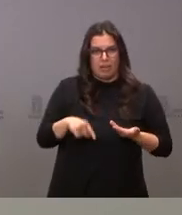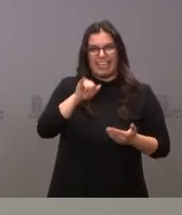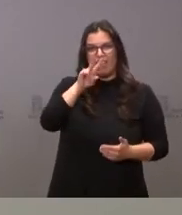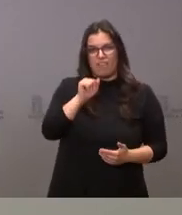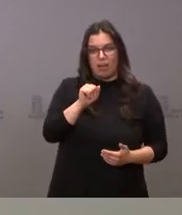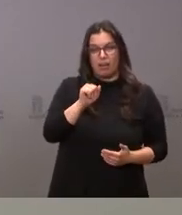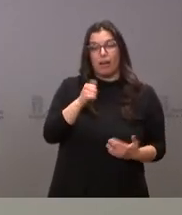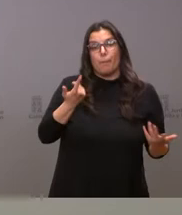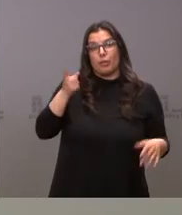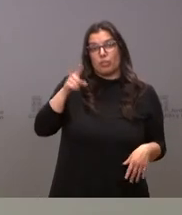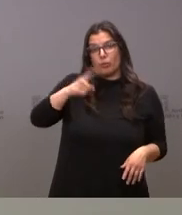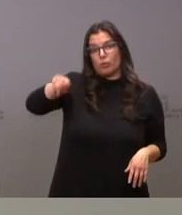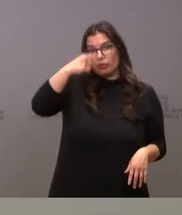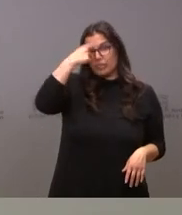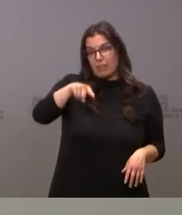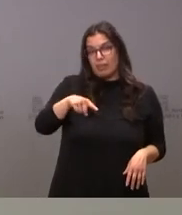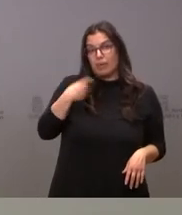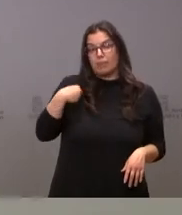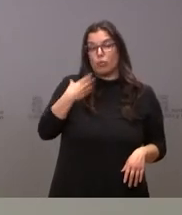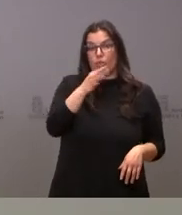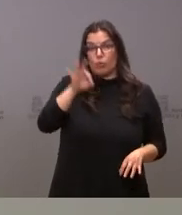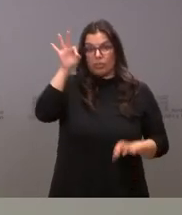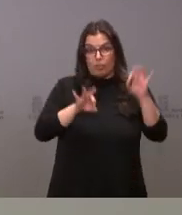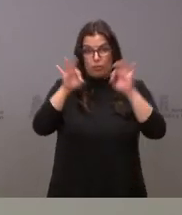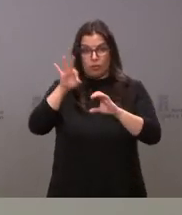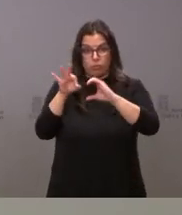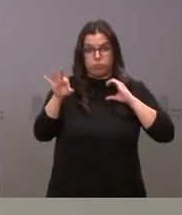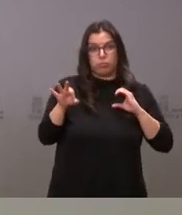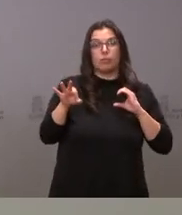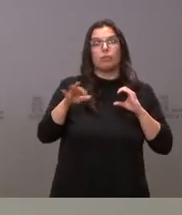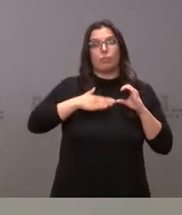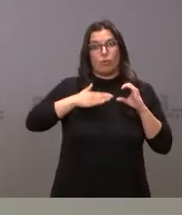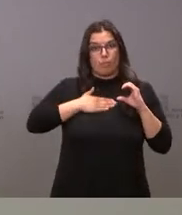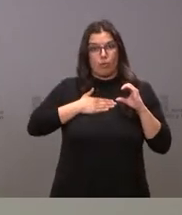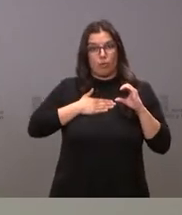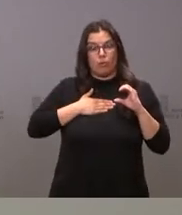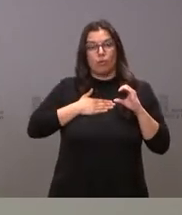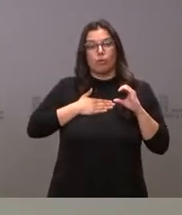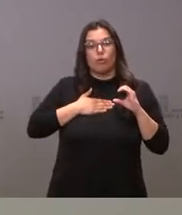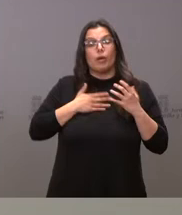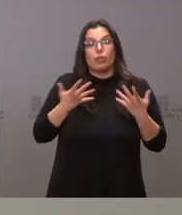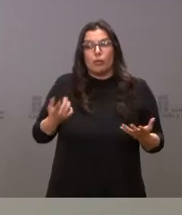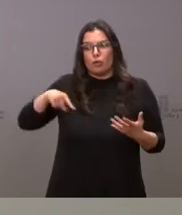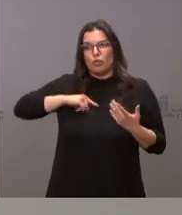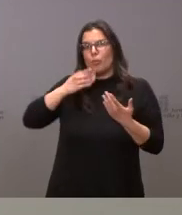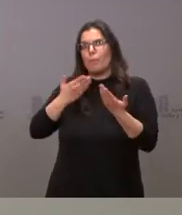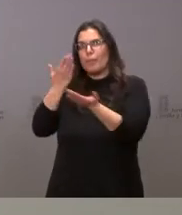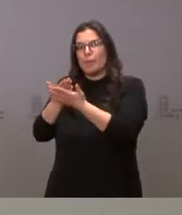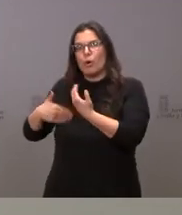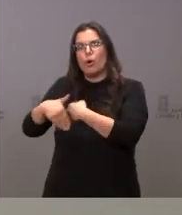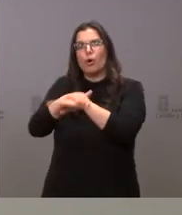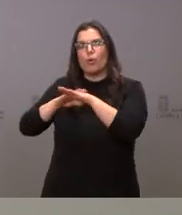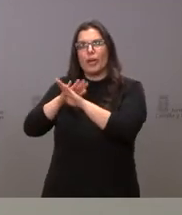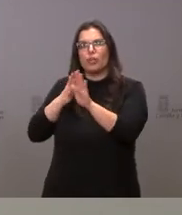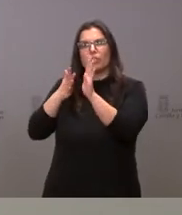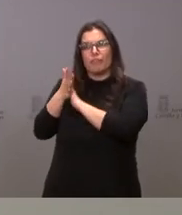pero también ustedes conocen que la mitad de esa recaudación del IVA corresponde a las comunidades autónomas. Por tanto, esto que le estamos pidiendo al Gobierno no es algo que le